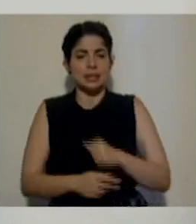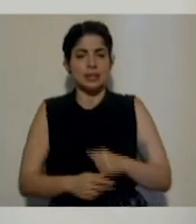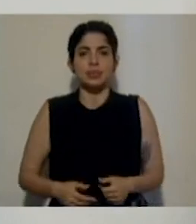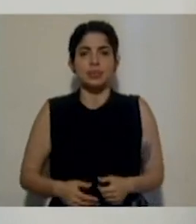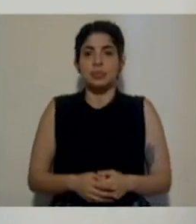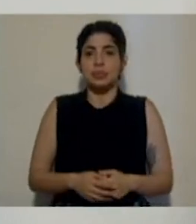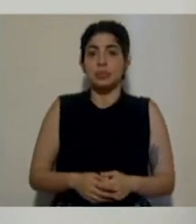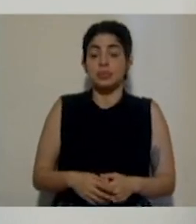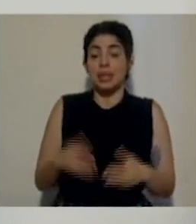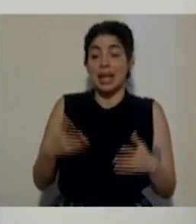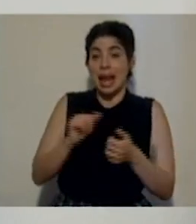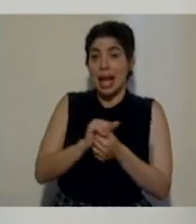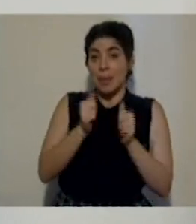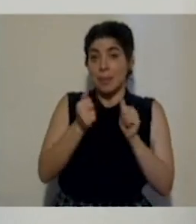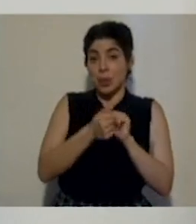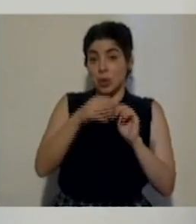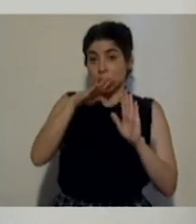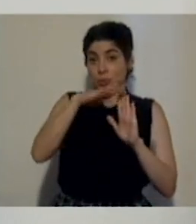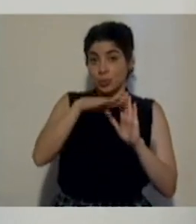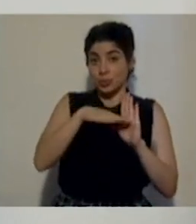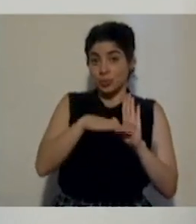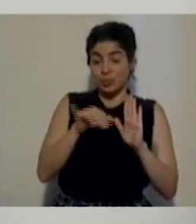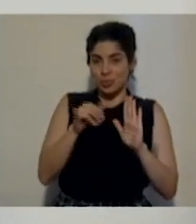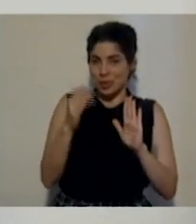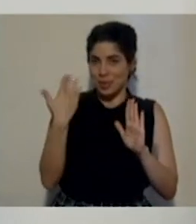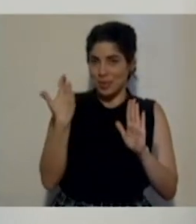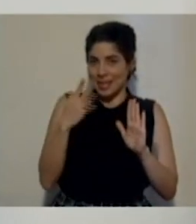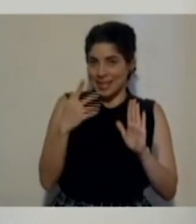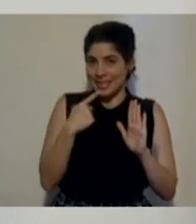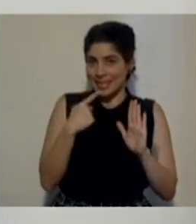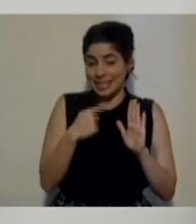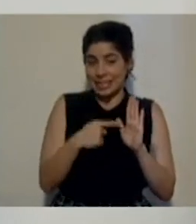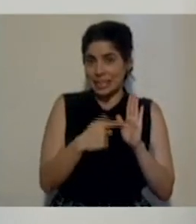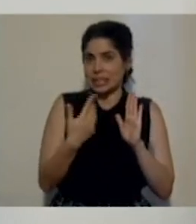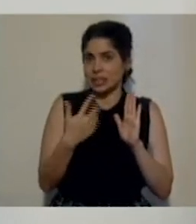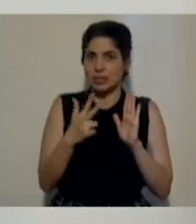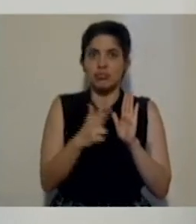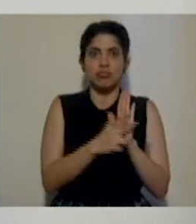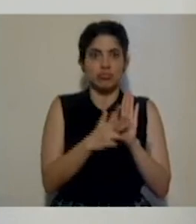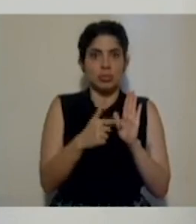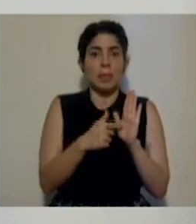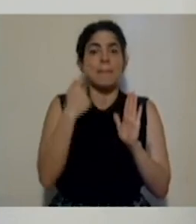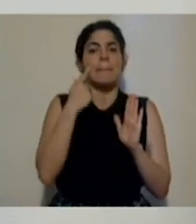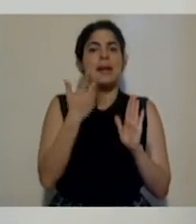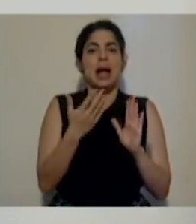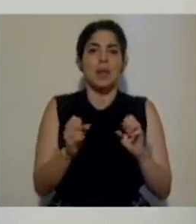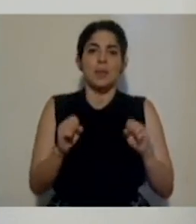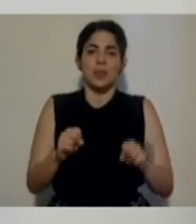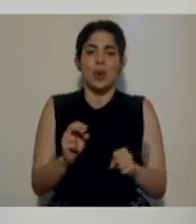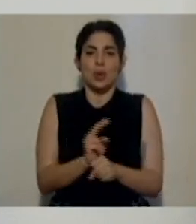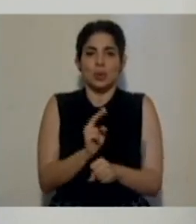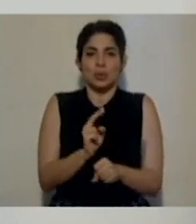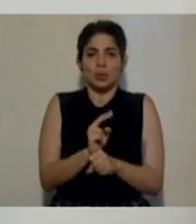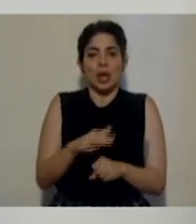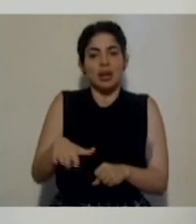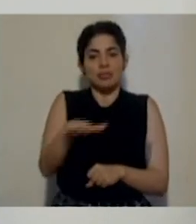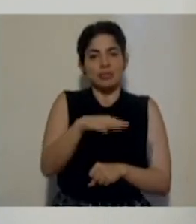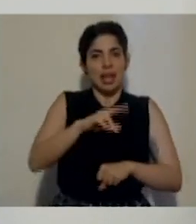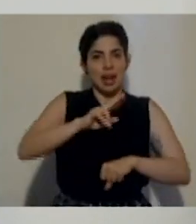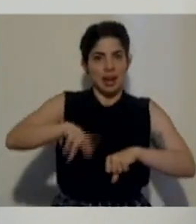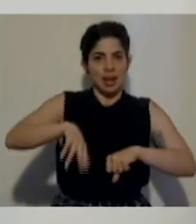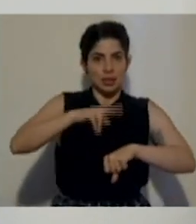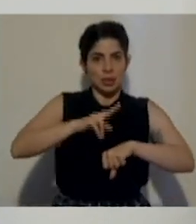Ya el cambio de alineamiento, como yo lo mencioné, ya está aprobado para que se puedan utilizar a nivel nacional.